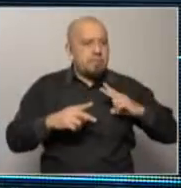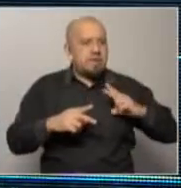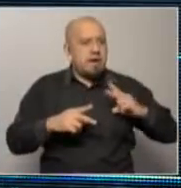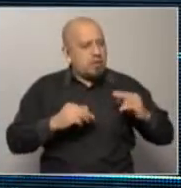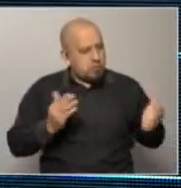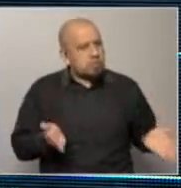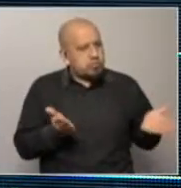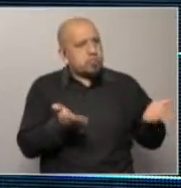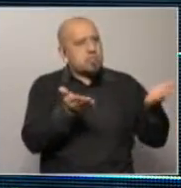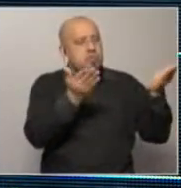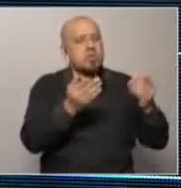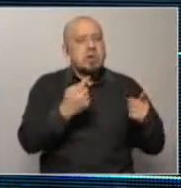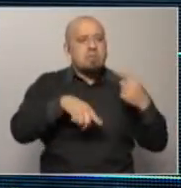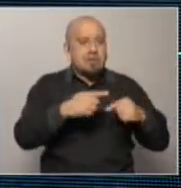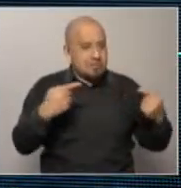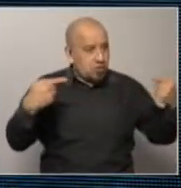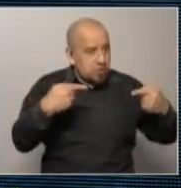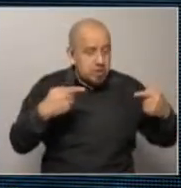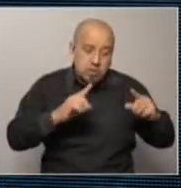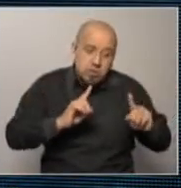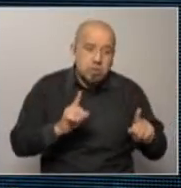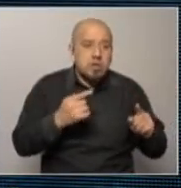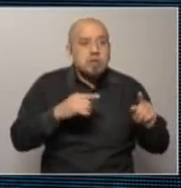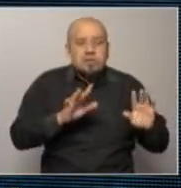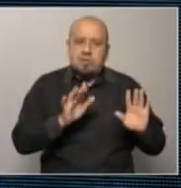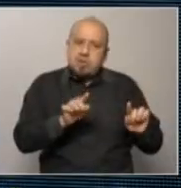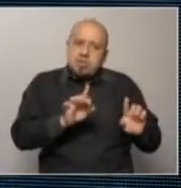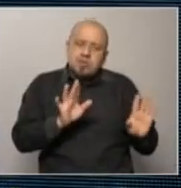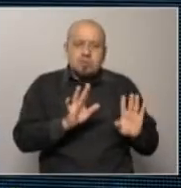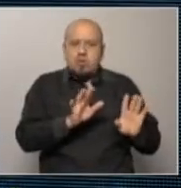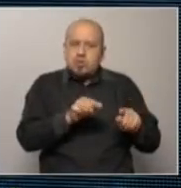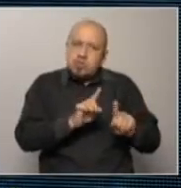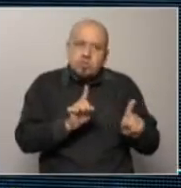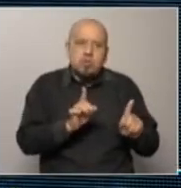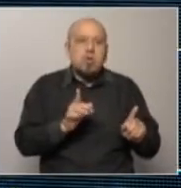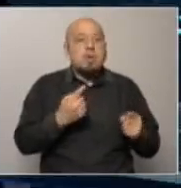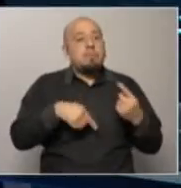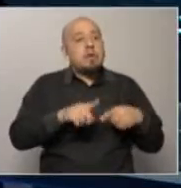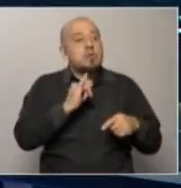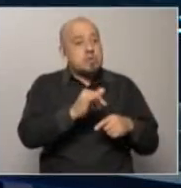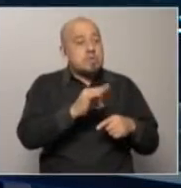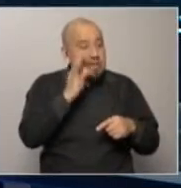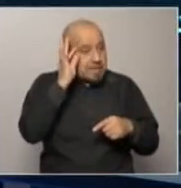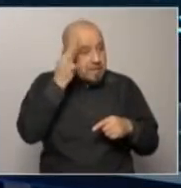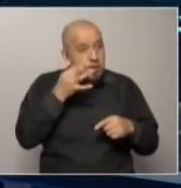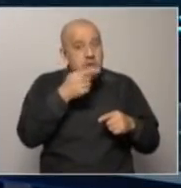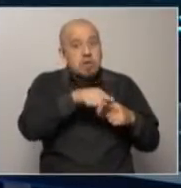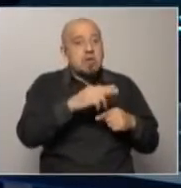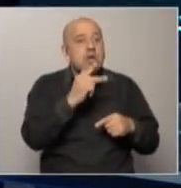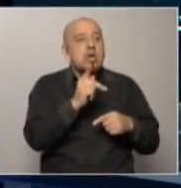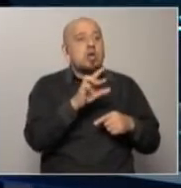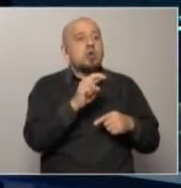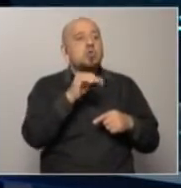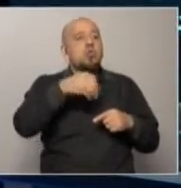que en lidera la creación de riquezas pero no son contradictorios y esa posición yo no la compro sí creo que eso que dice Krugman obviamente